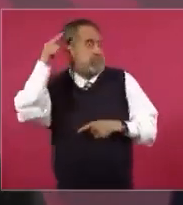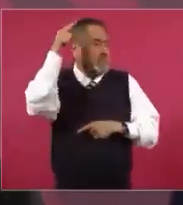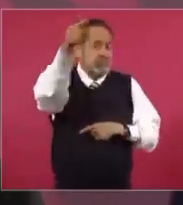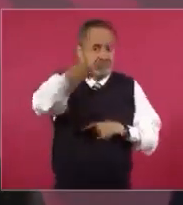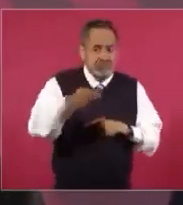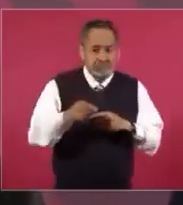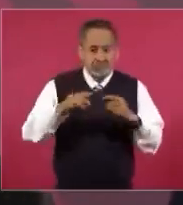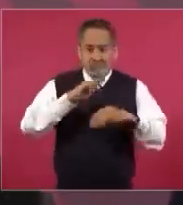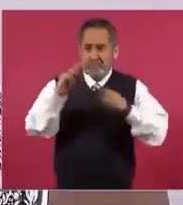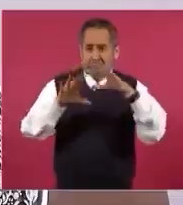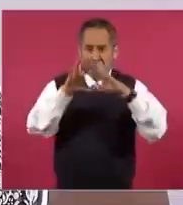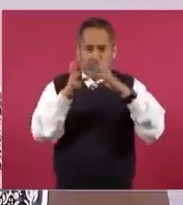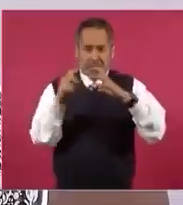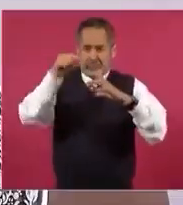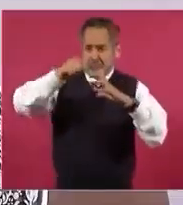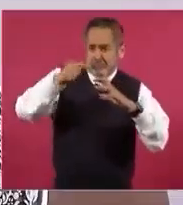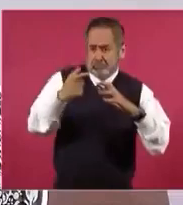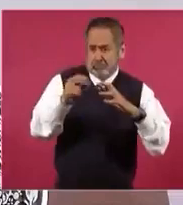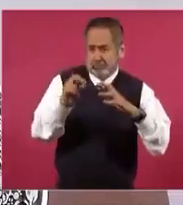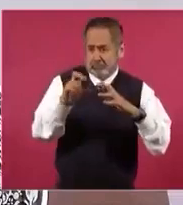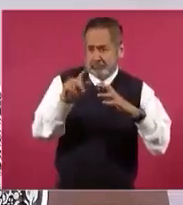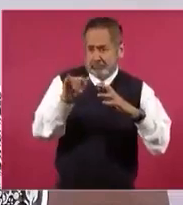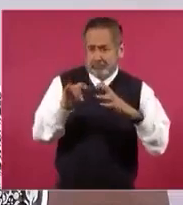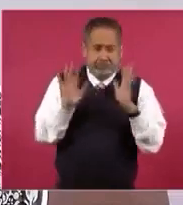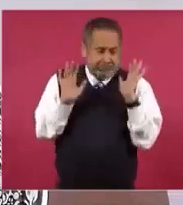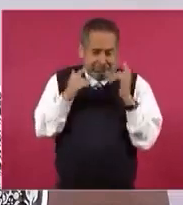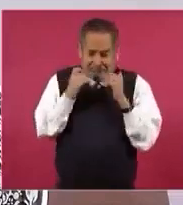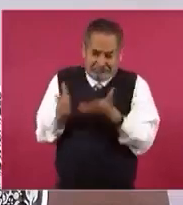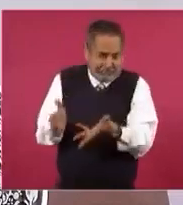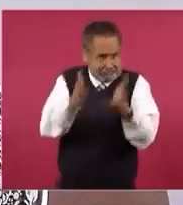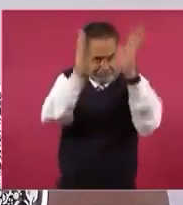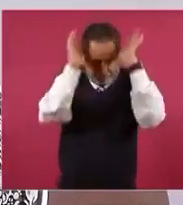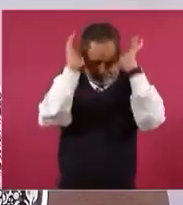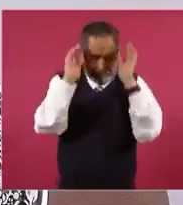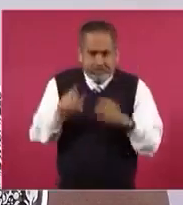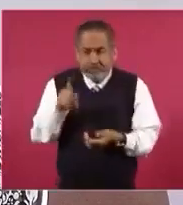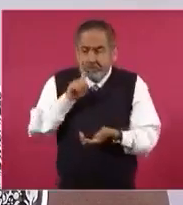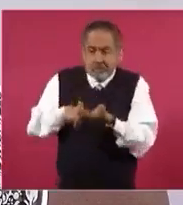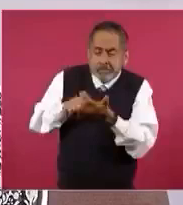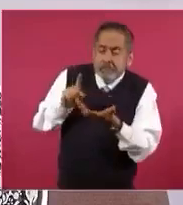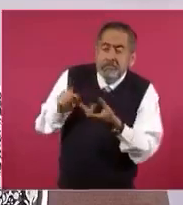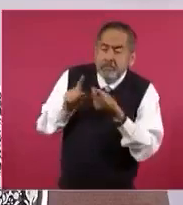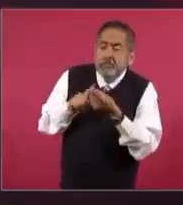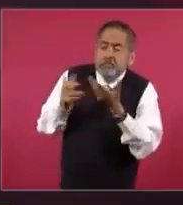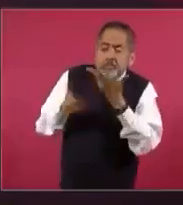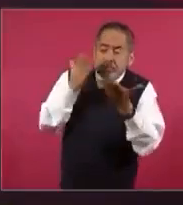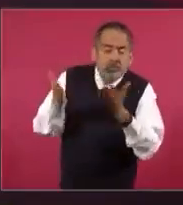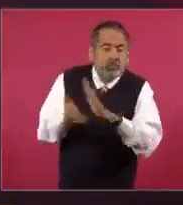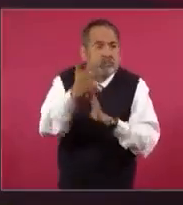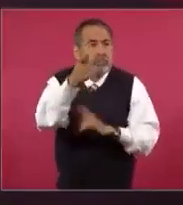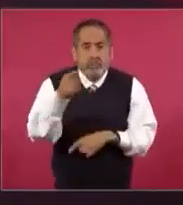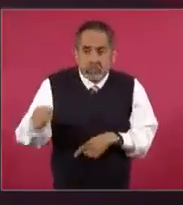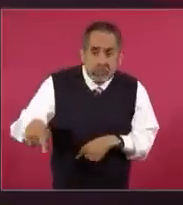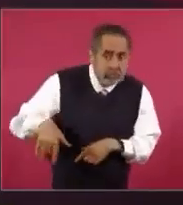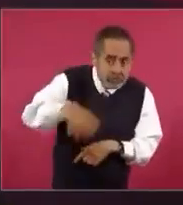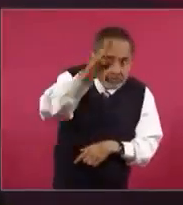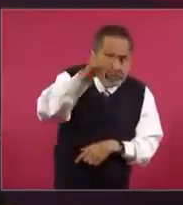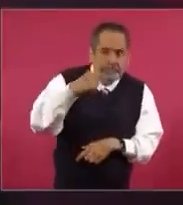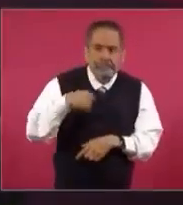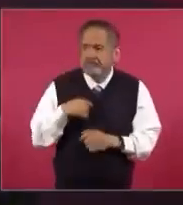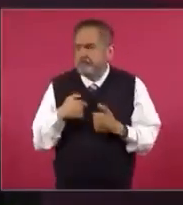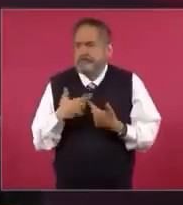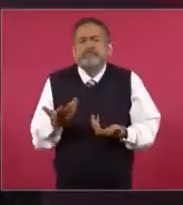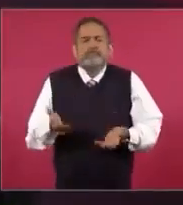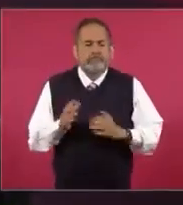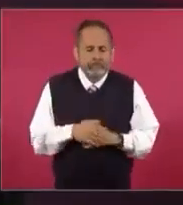está un poco raro, pero pues habría que ver si decide estudiar agronomía en Groenlandia, ¿qué hago yo? Yo voy,